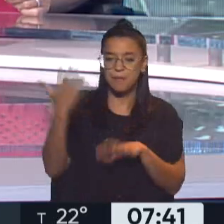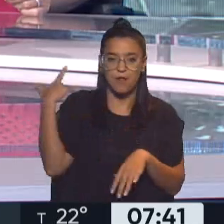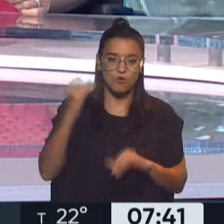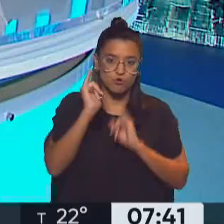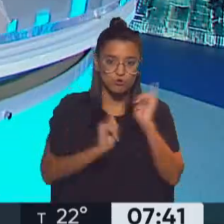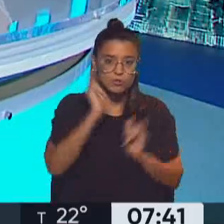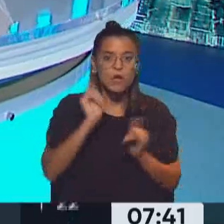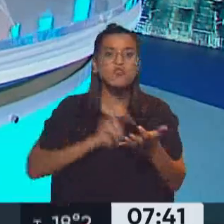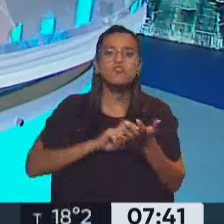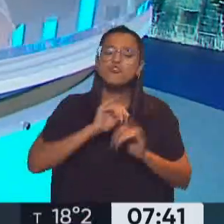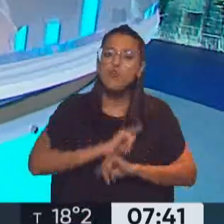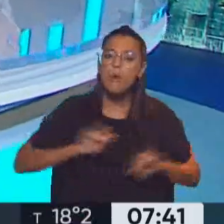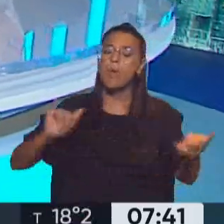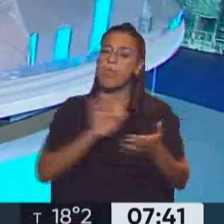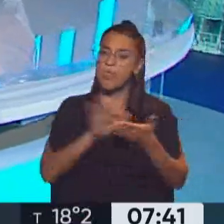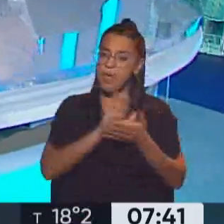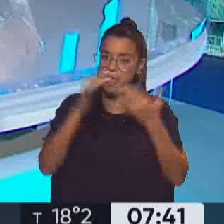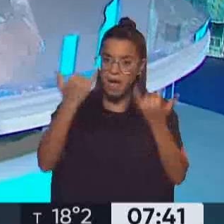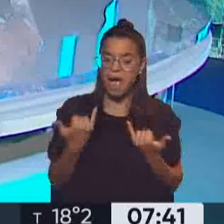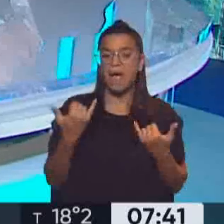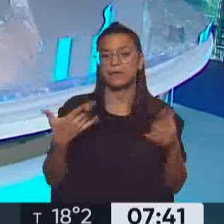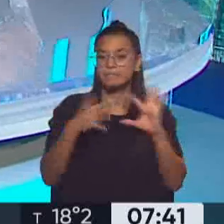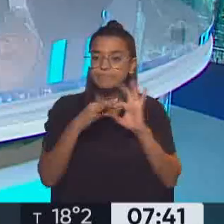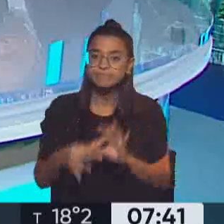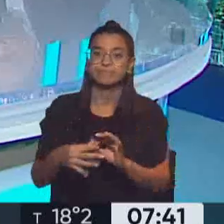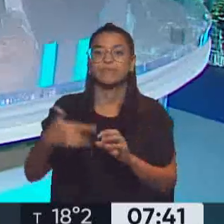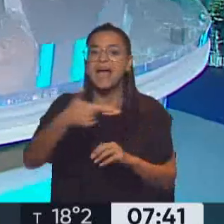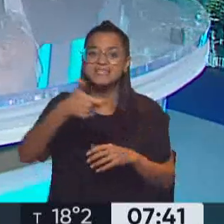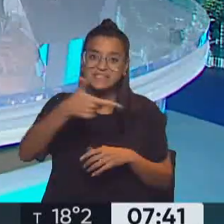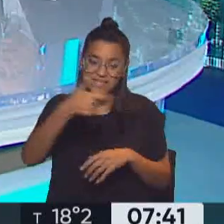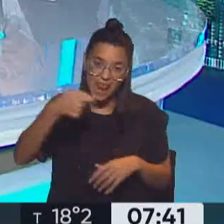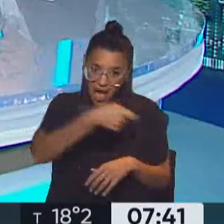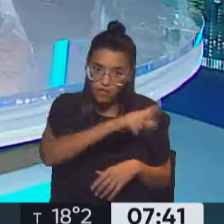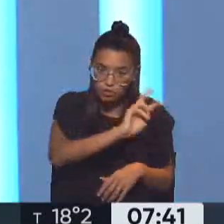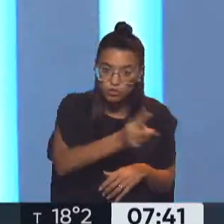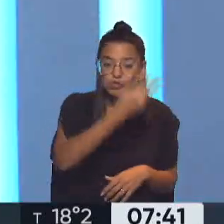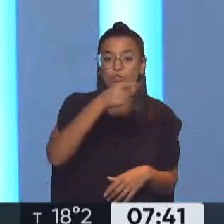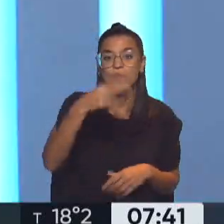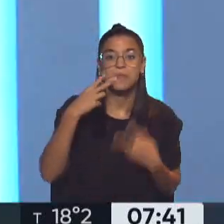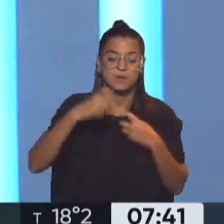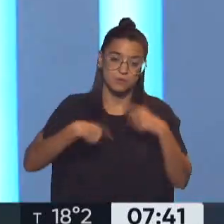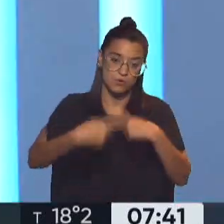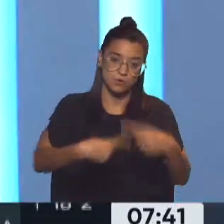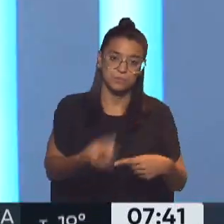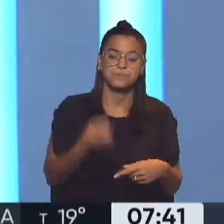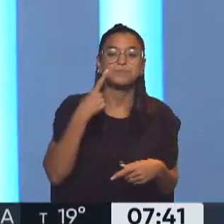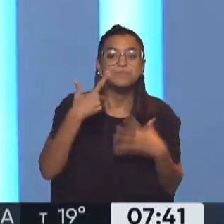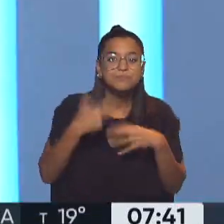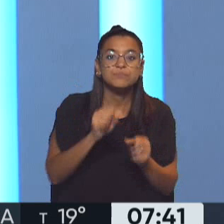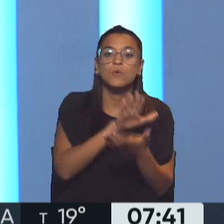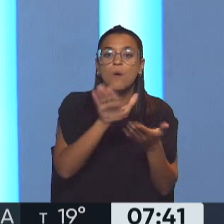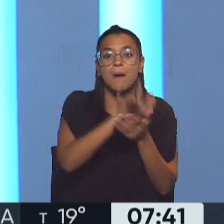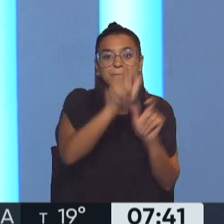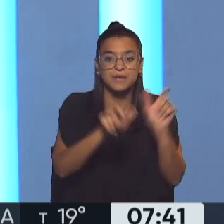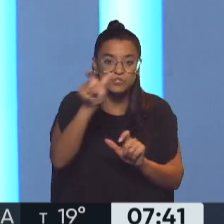Néstor, con novedades que están relacionadas justamente con este crimen, con este asesinato y con una investigación que sigue. Sí, identificamos a los nuevos procesados